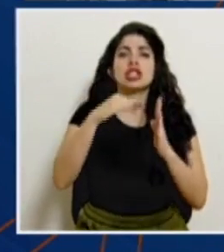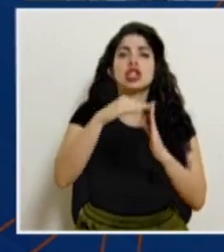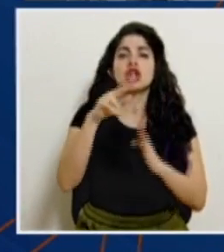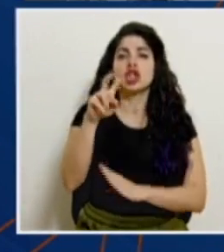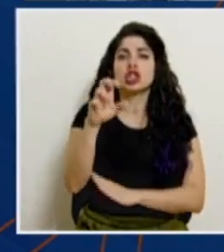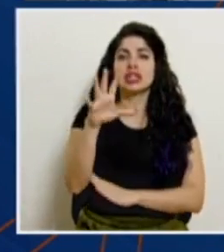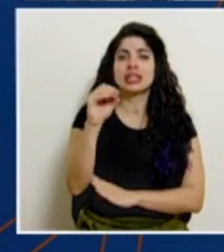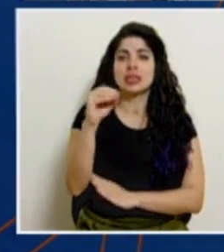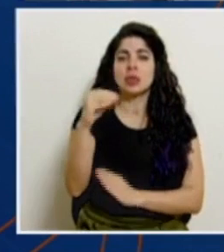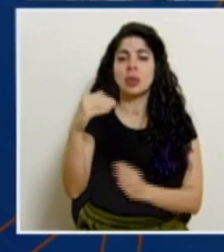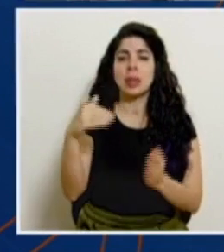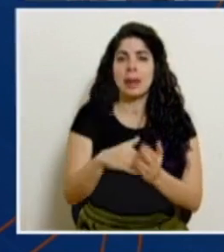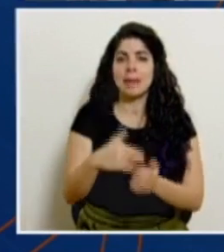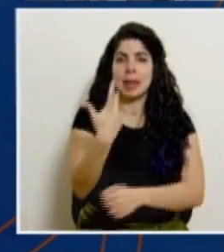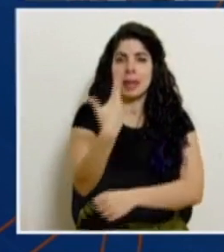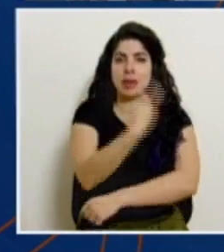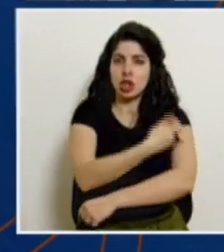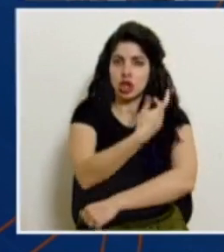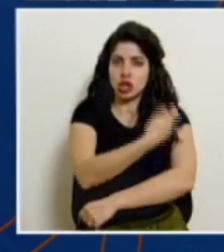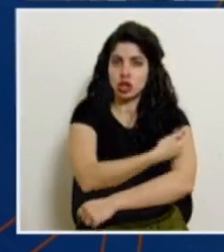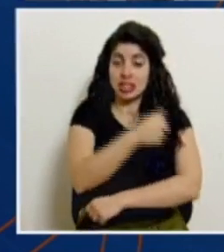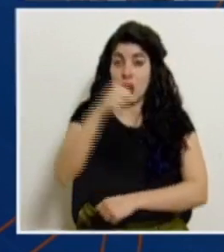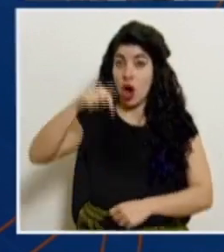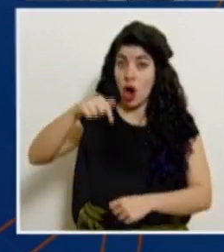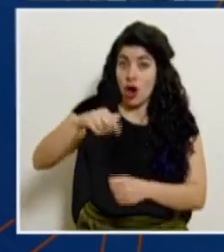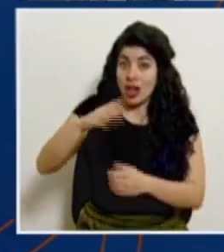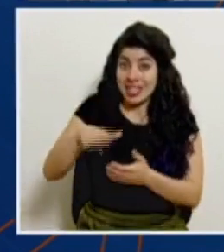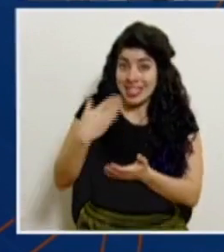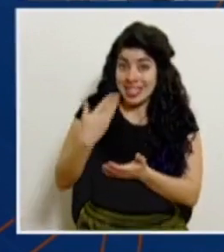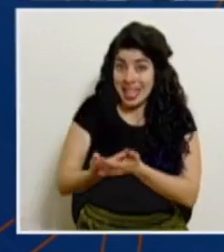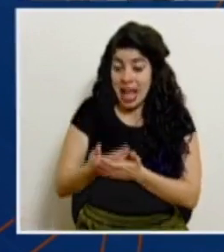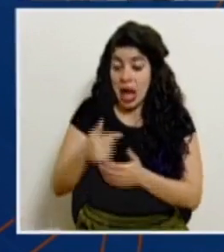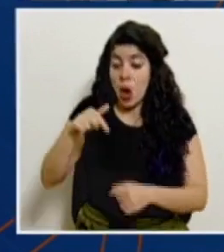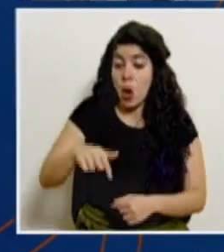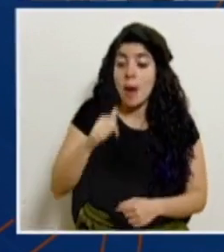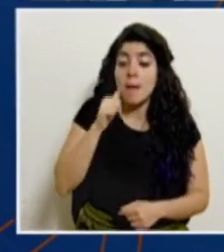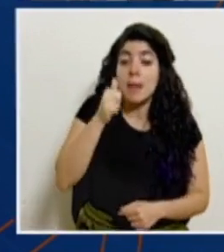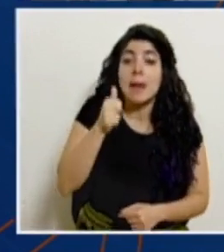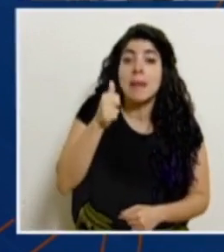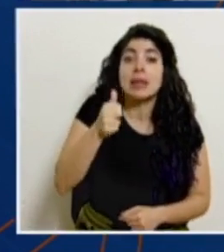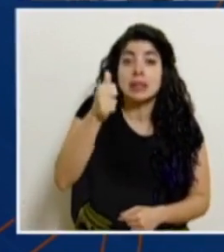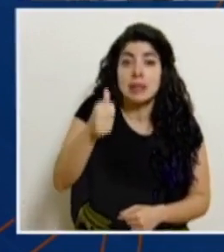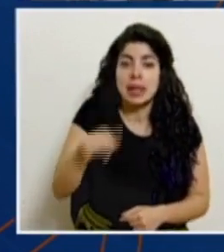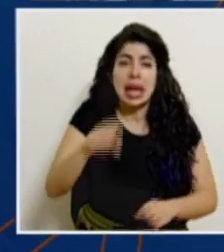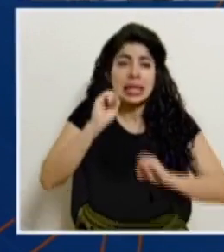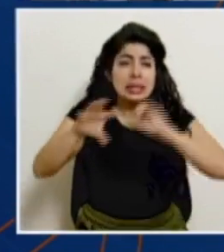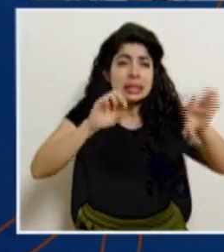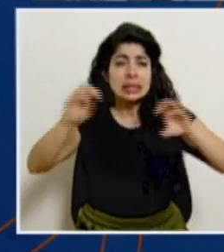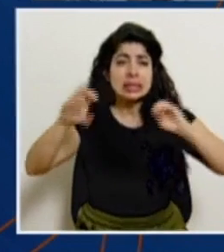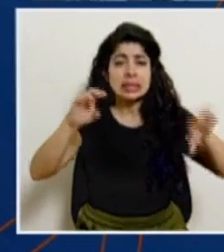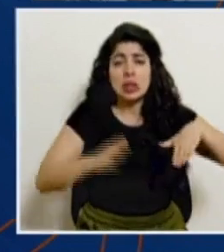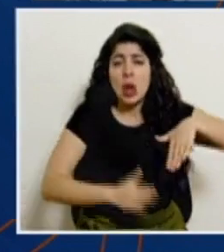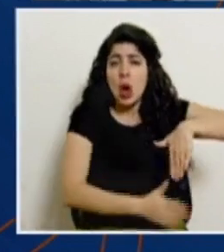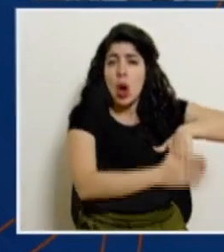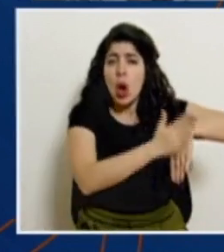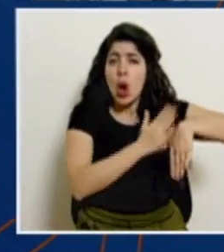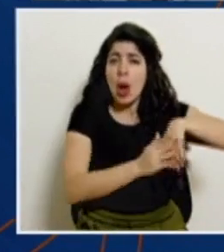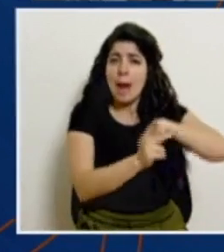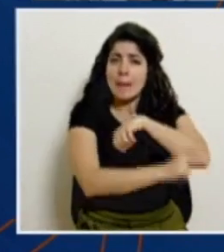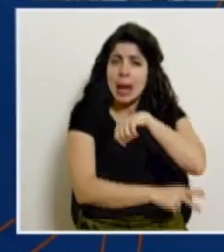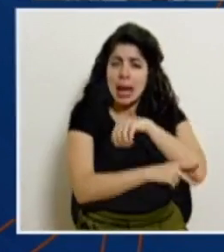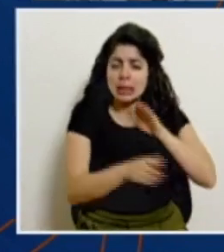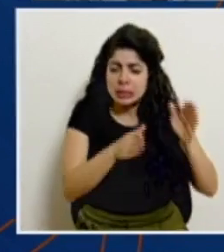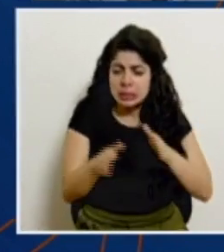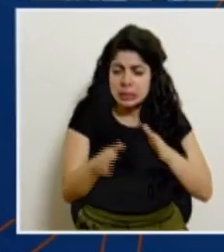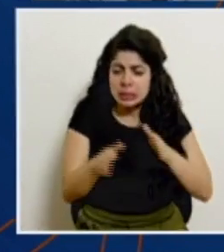mil dosis. Esas dosis que llegan hoy, entre mañana y pasado mañana, se distribuyen en todo el territorio, se prepara la